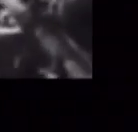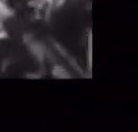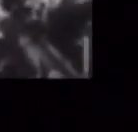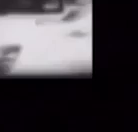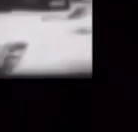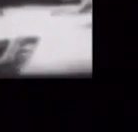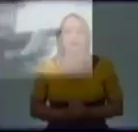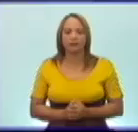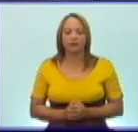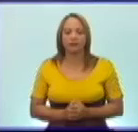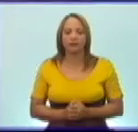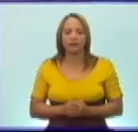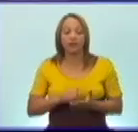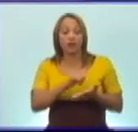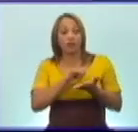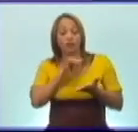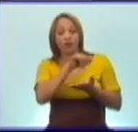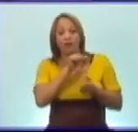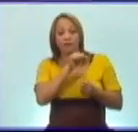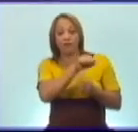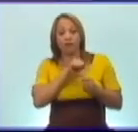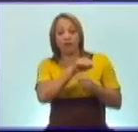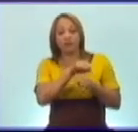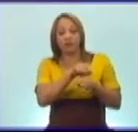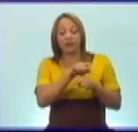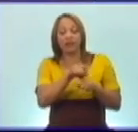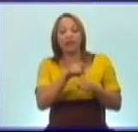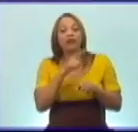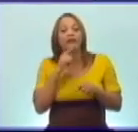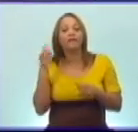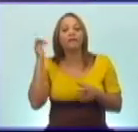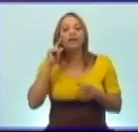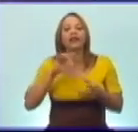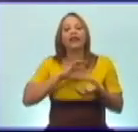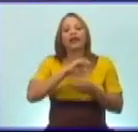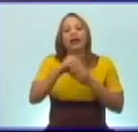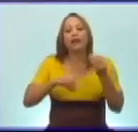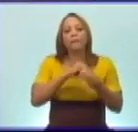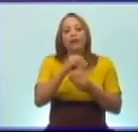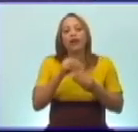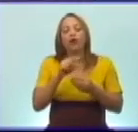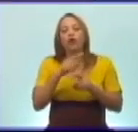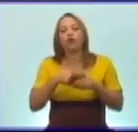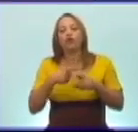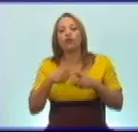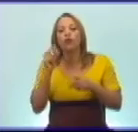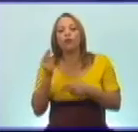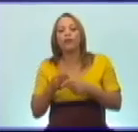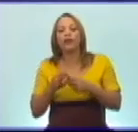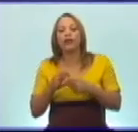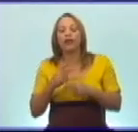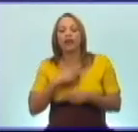Los aviones B-26 derribados vienen disfrazados con las siglas del ejército cubano.